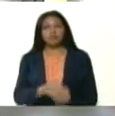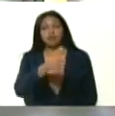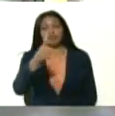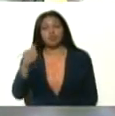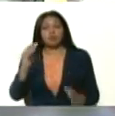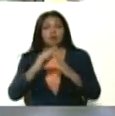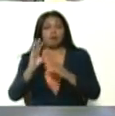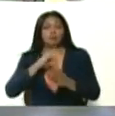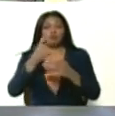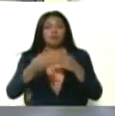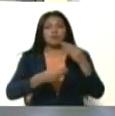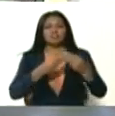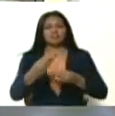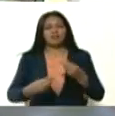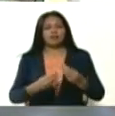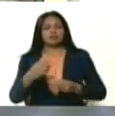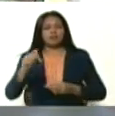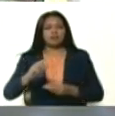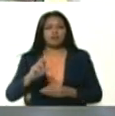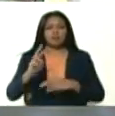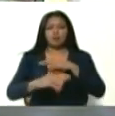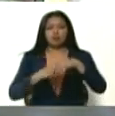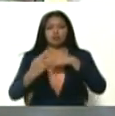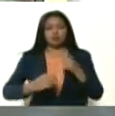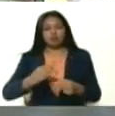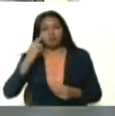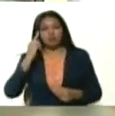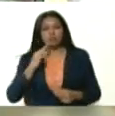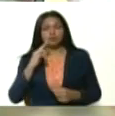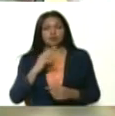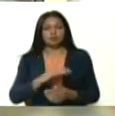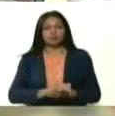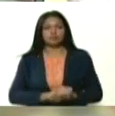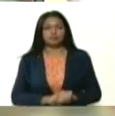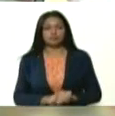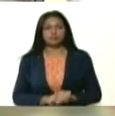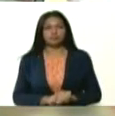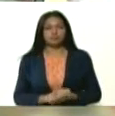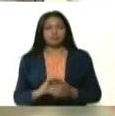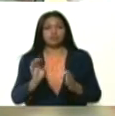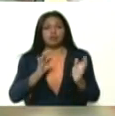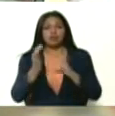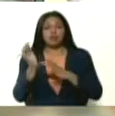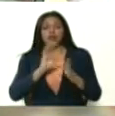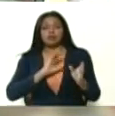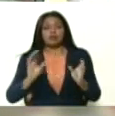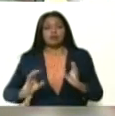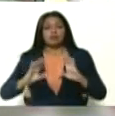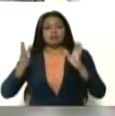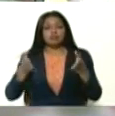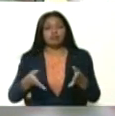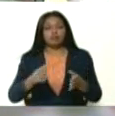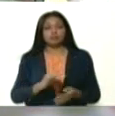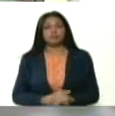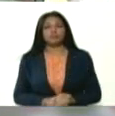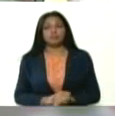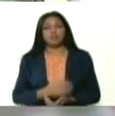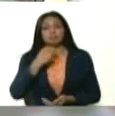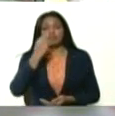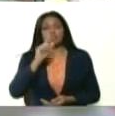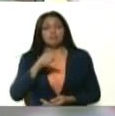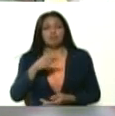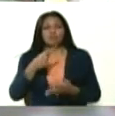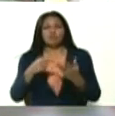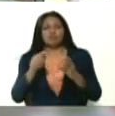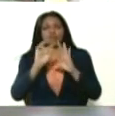todos son programas creados por la revolución bolivariana y cristiana de Venezuela. Igualmente me solicitan aquí